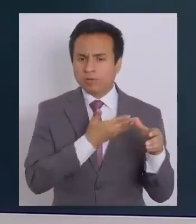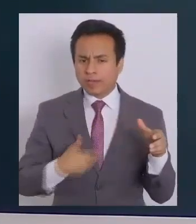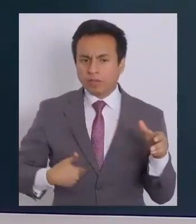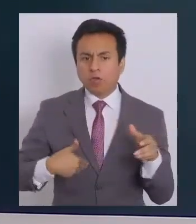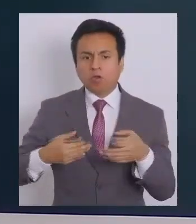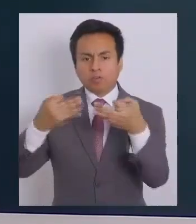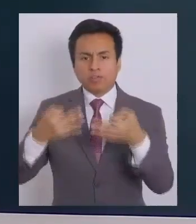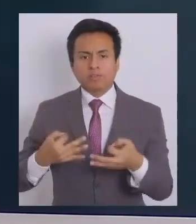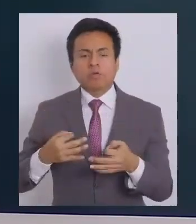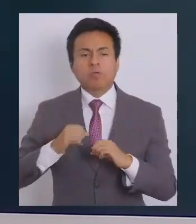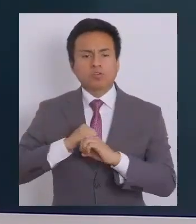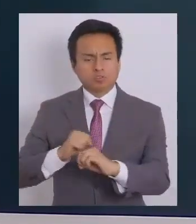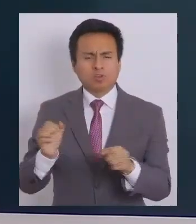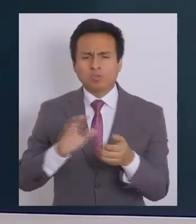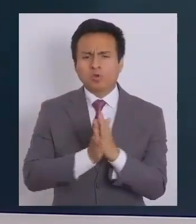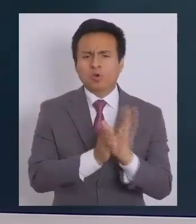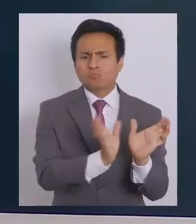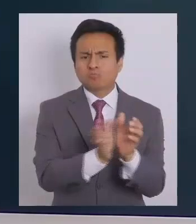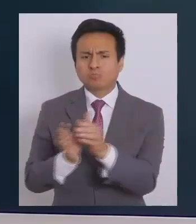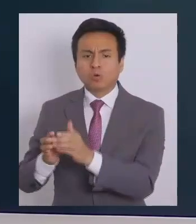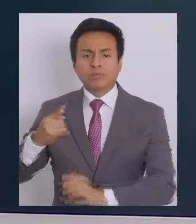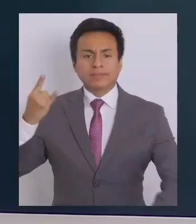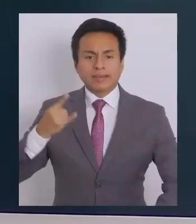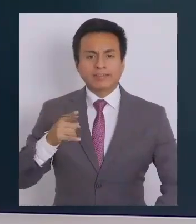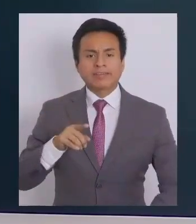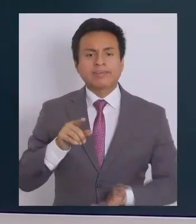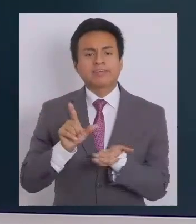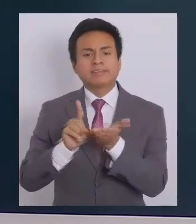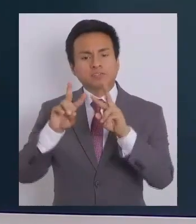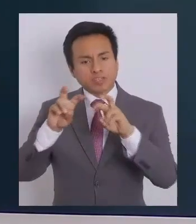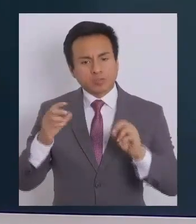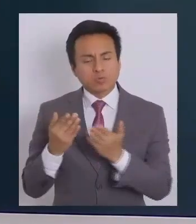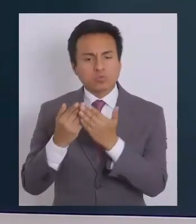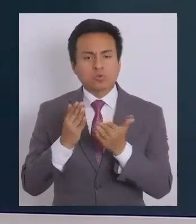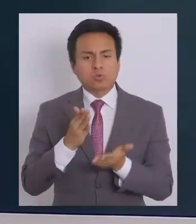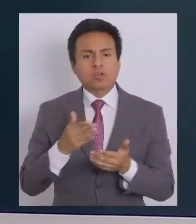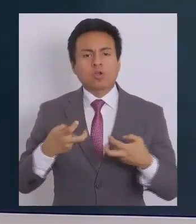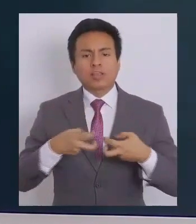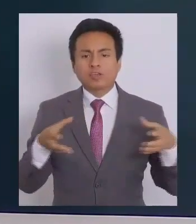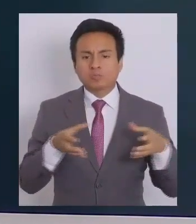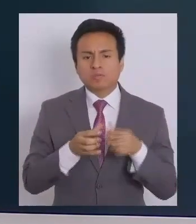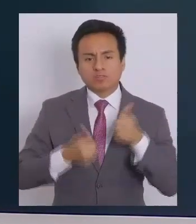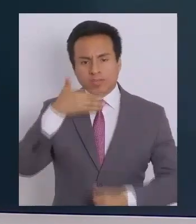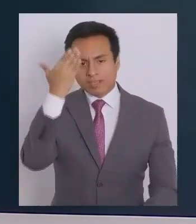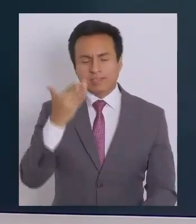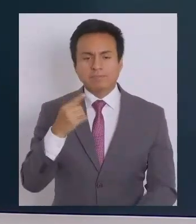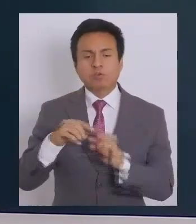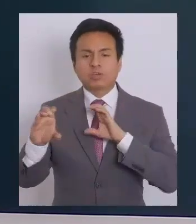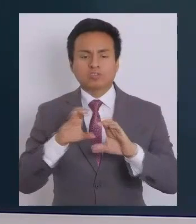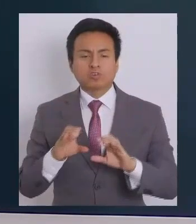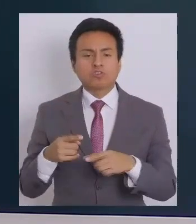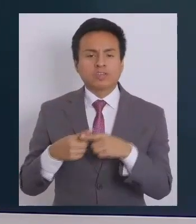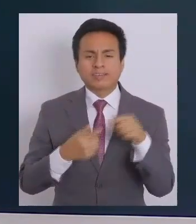oficialismo y oposición, todos los sectores, las universidades, los centros de estudio, colegios profesionales, medios de comunicación, sociedades